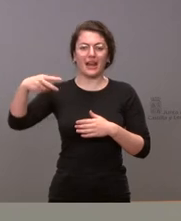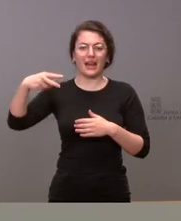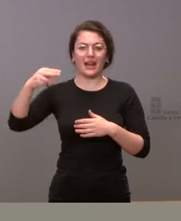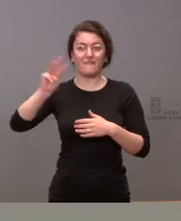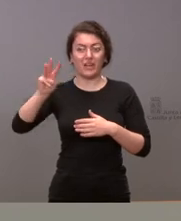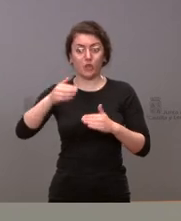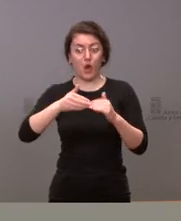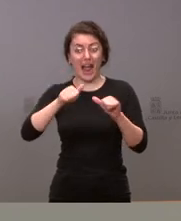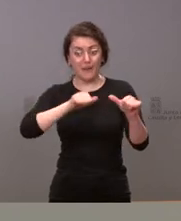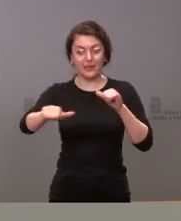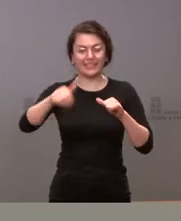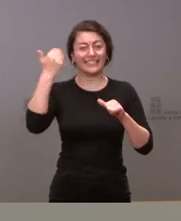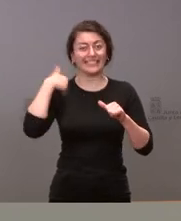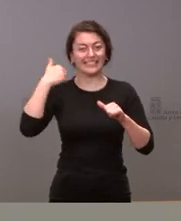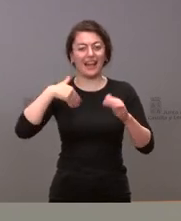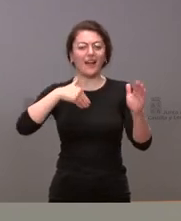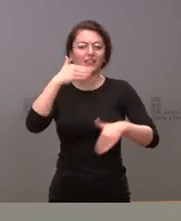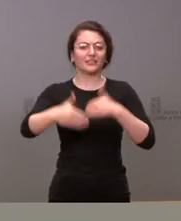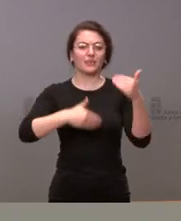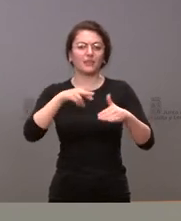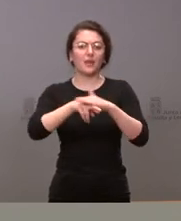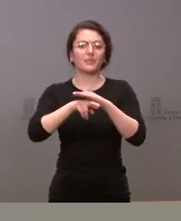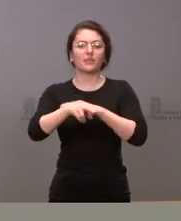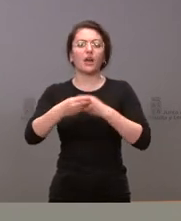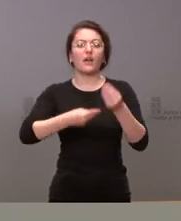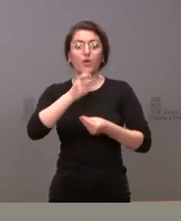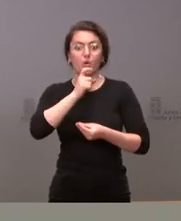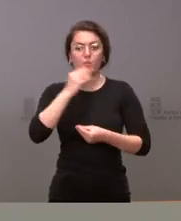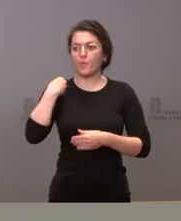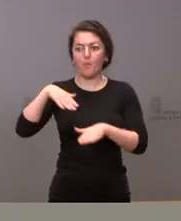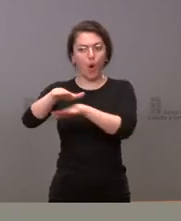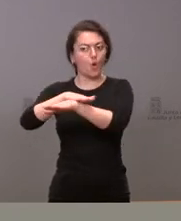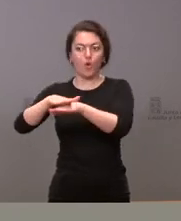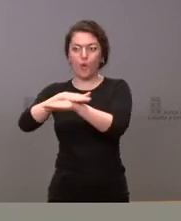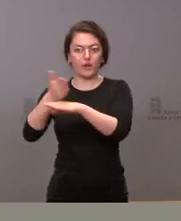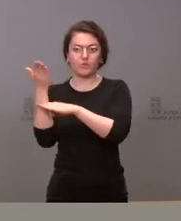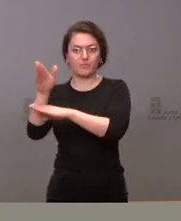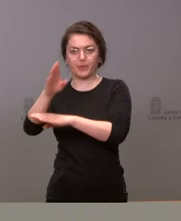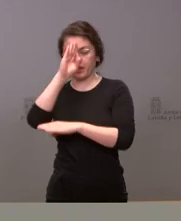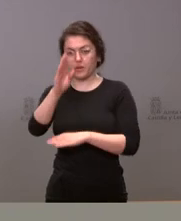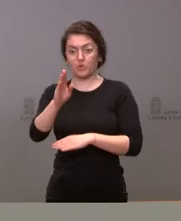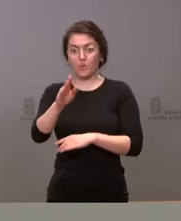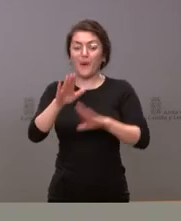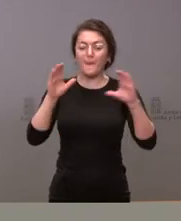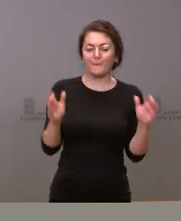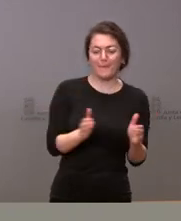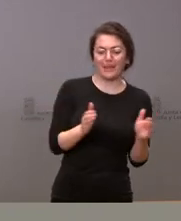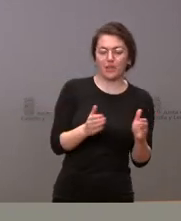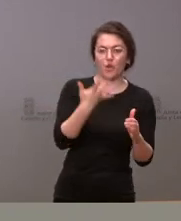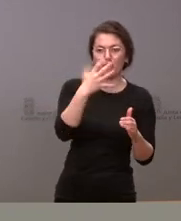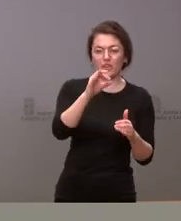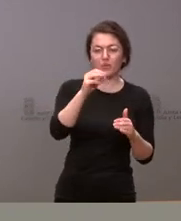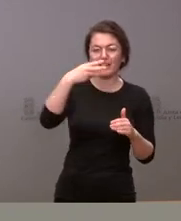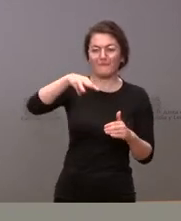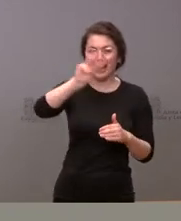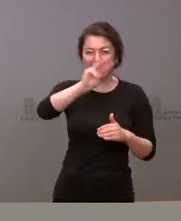de cualquier naturaleza se realizan ante el gobierno de España son los más pequeños y por tanto los de menos impacto los de menos de 50 megavatios